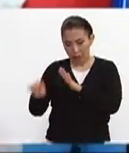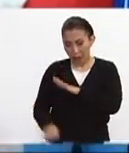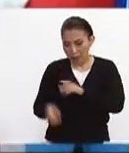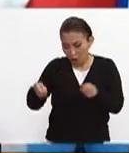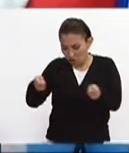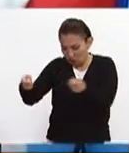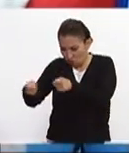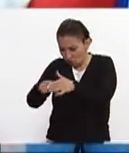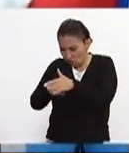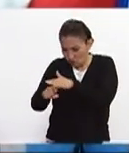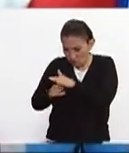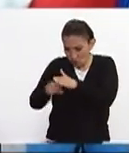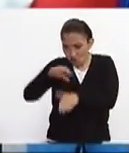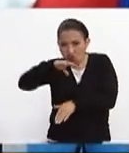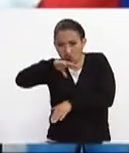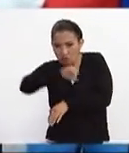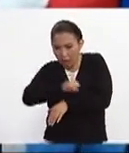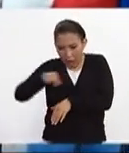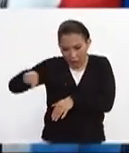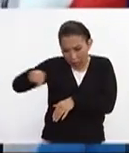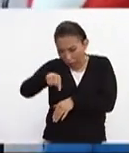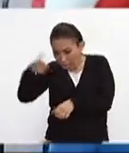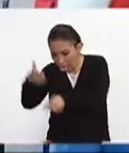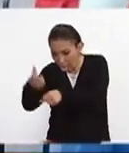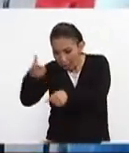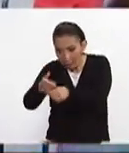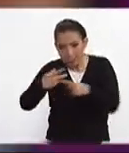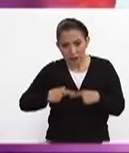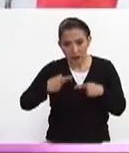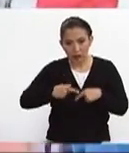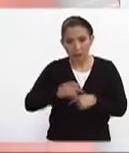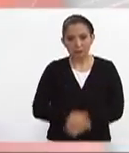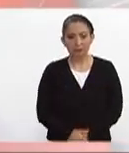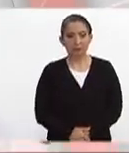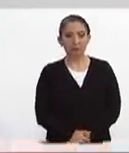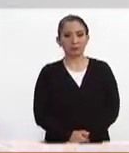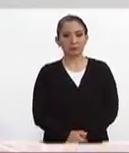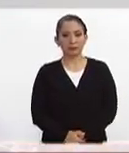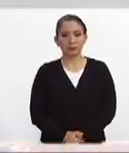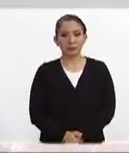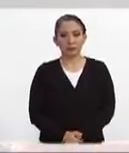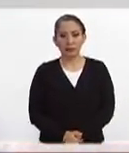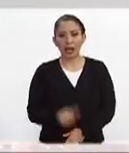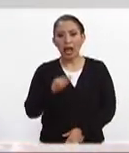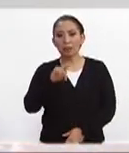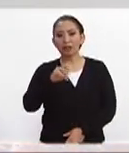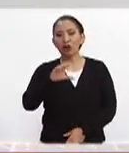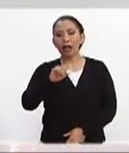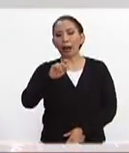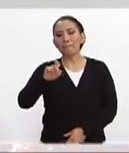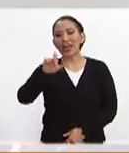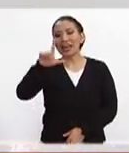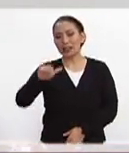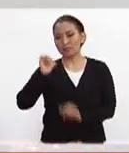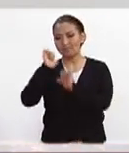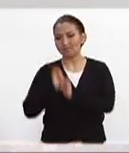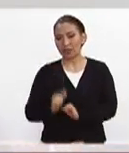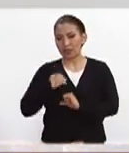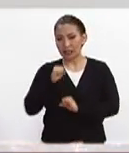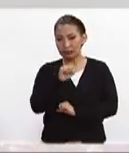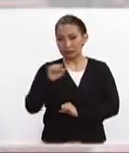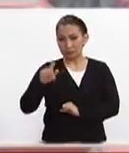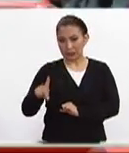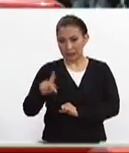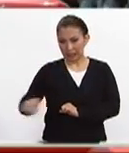sistema térmico de detector de presencia Alberto Capella Ibarra comisionado de